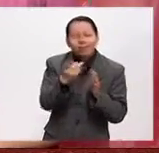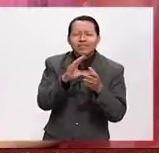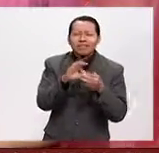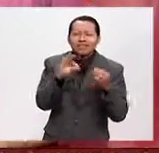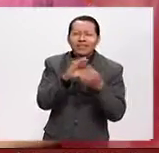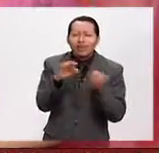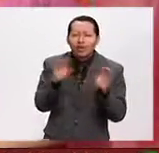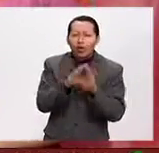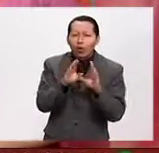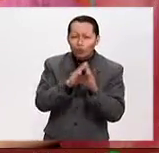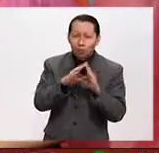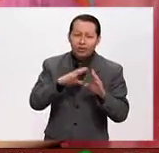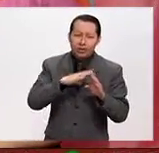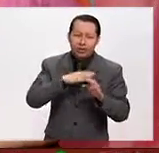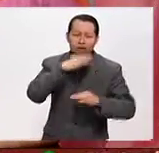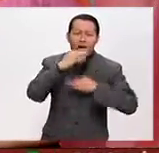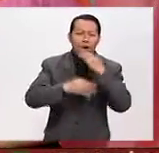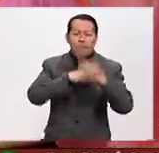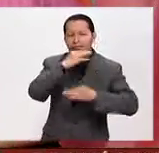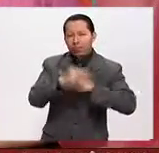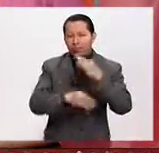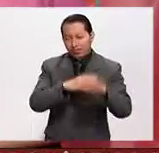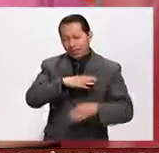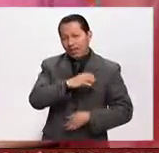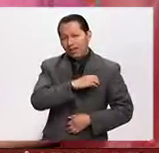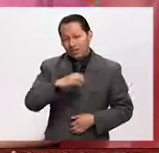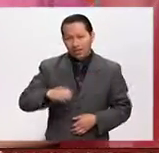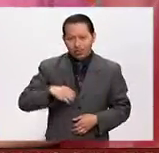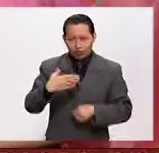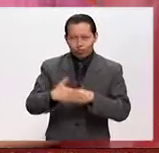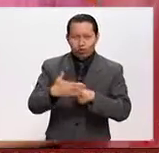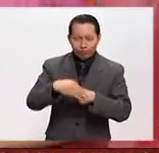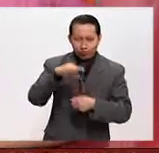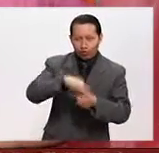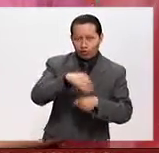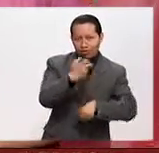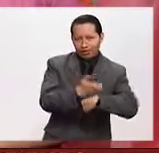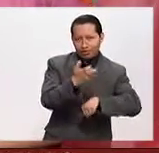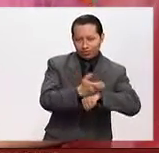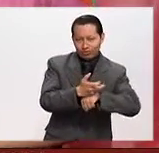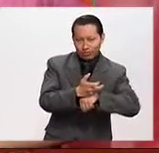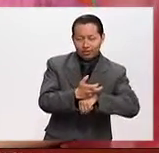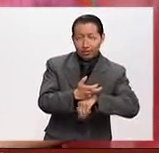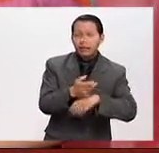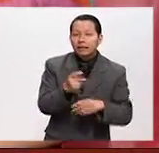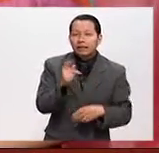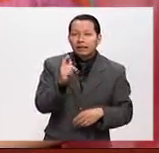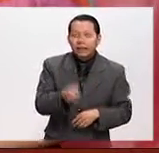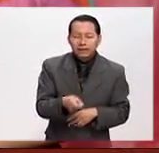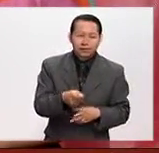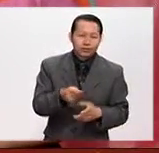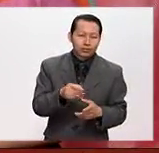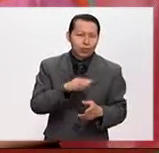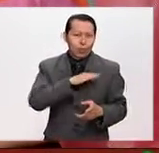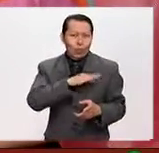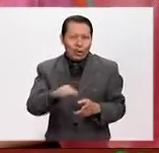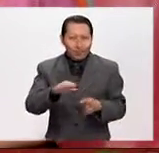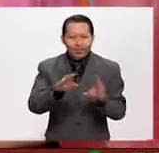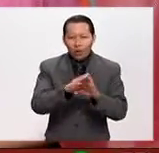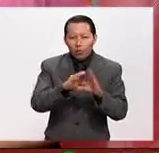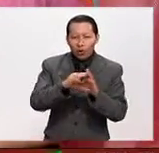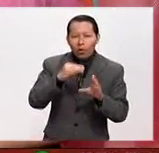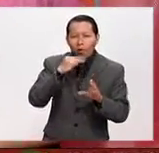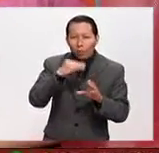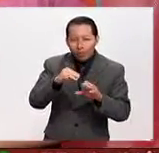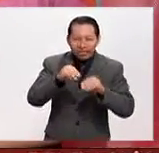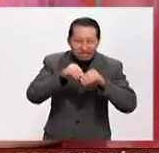las campañas para los candidatos a la presidencia de los Estados Unidos, y bueno, con el fin de expandir su mensaje a los más